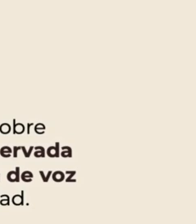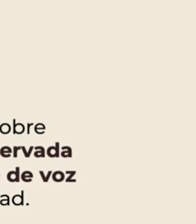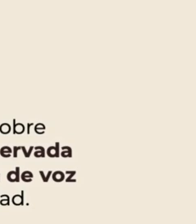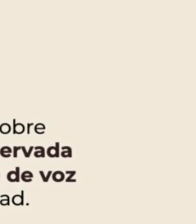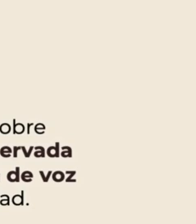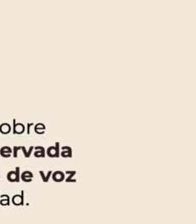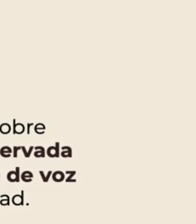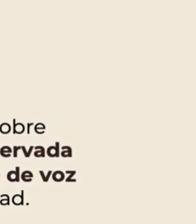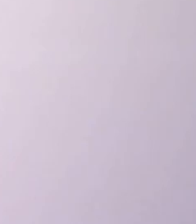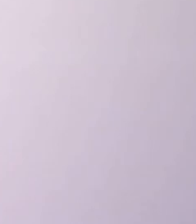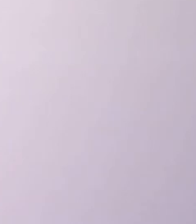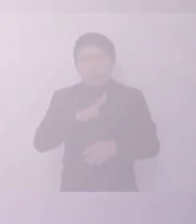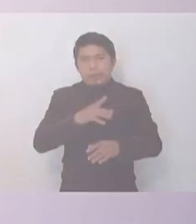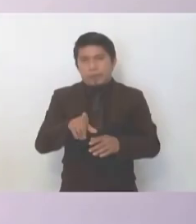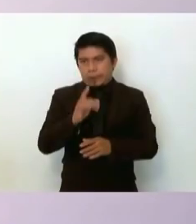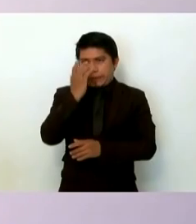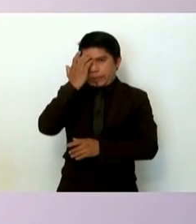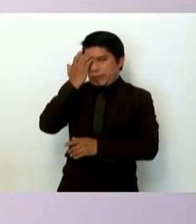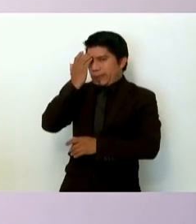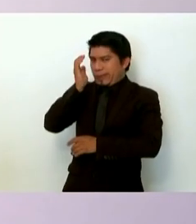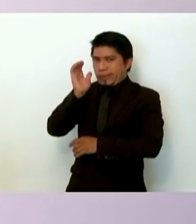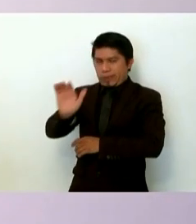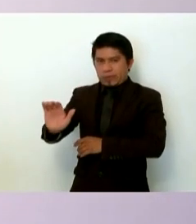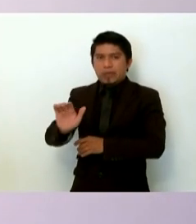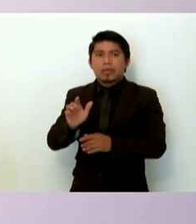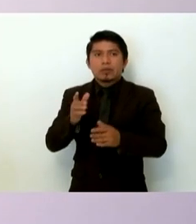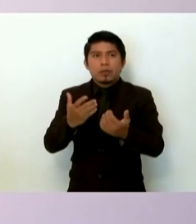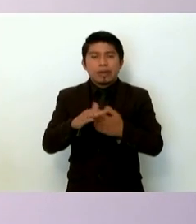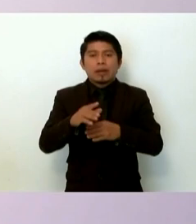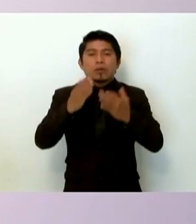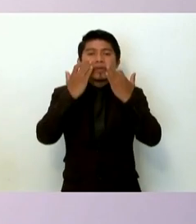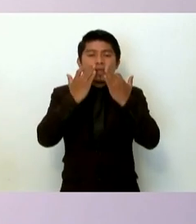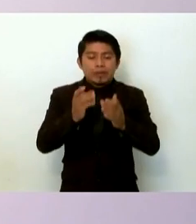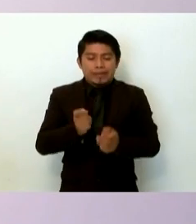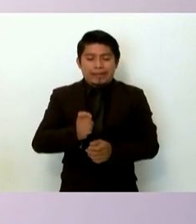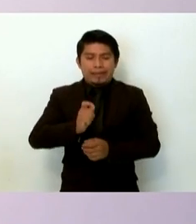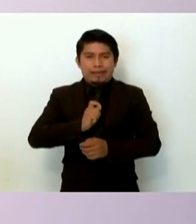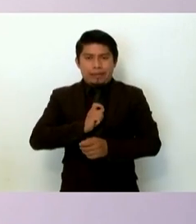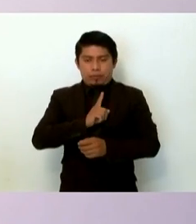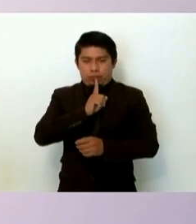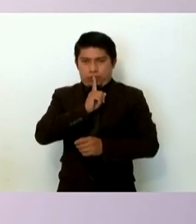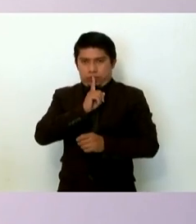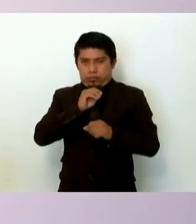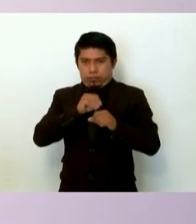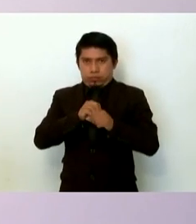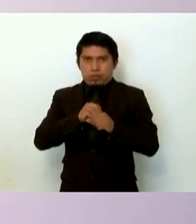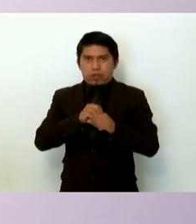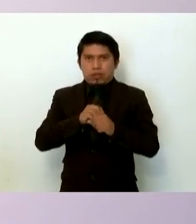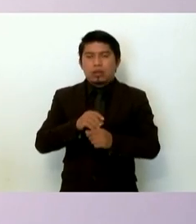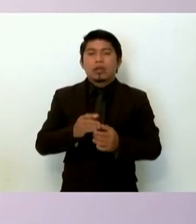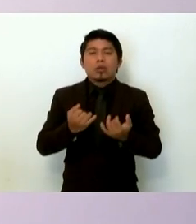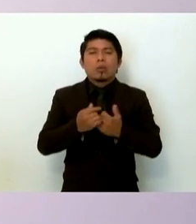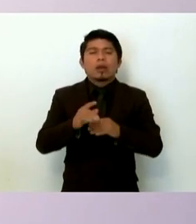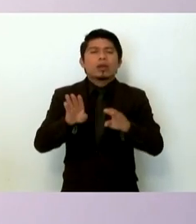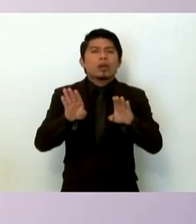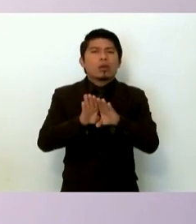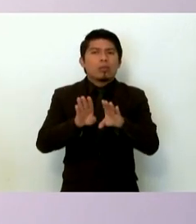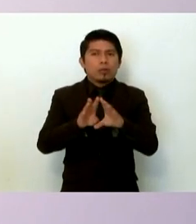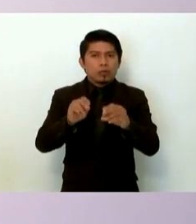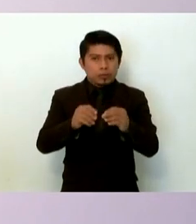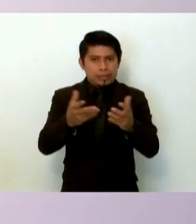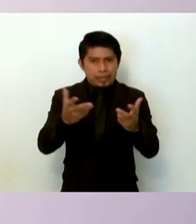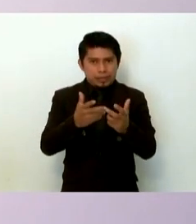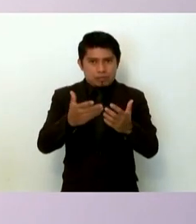incompresión o desconocimiento sobre los testigos de identidad reservada y como no se generan las